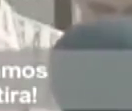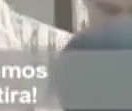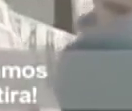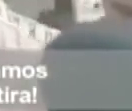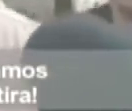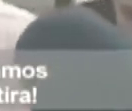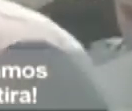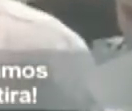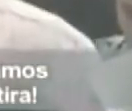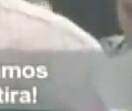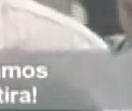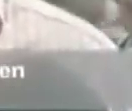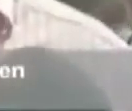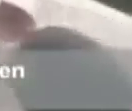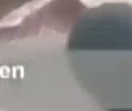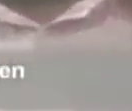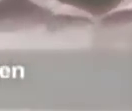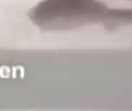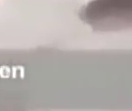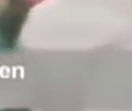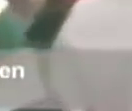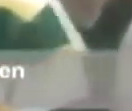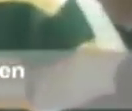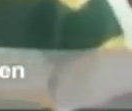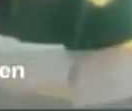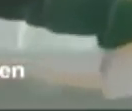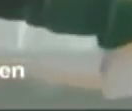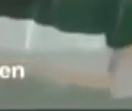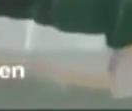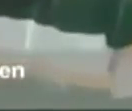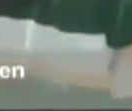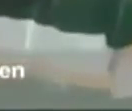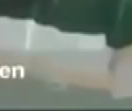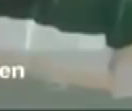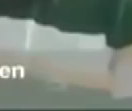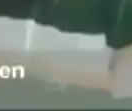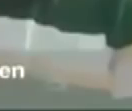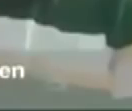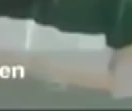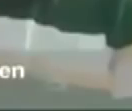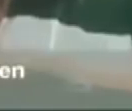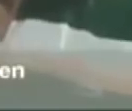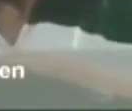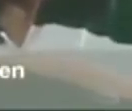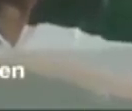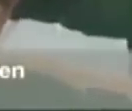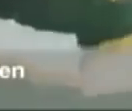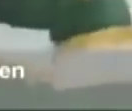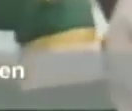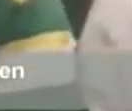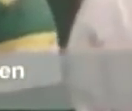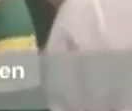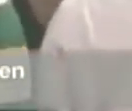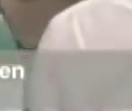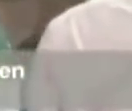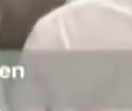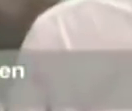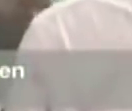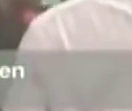viviendo es mentira en este momento en este momento en este momento que es mentira que